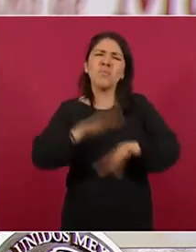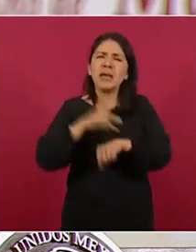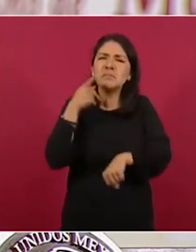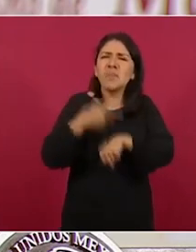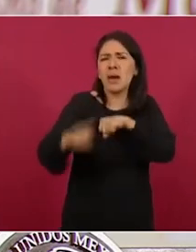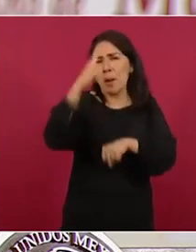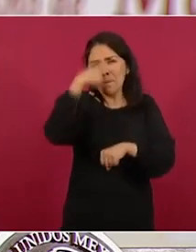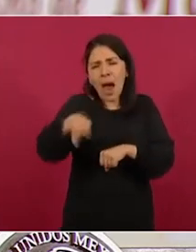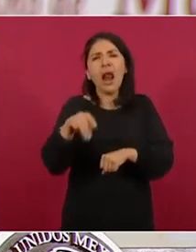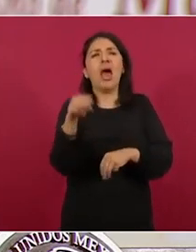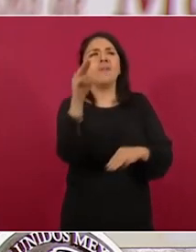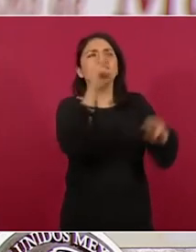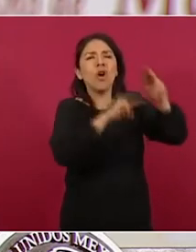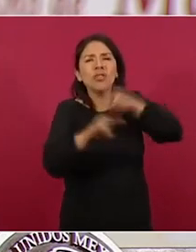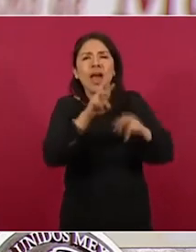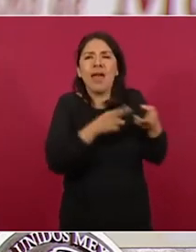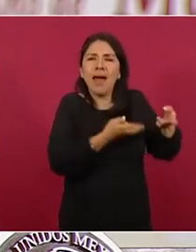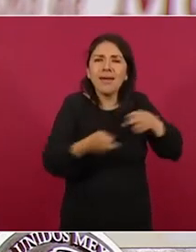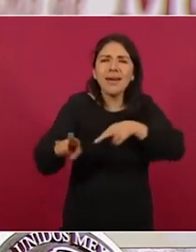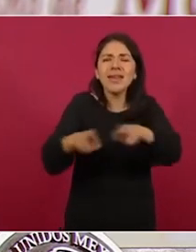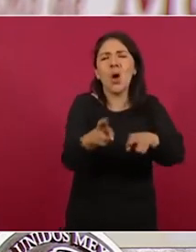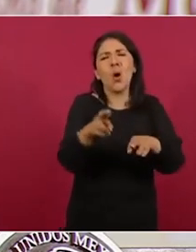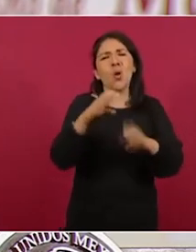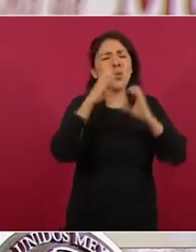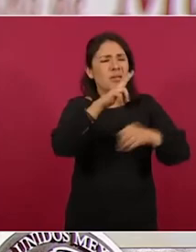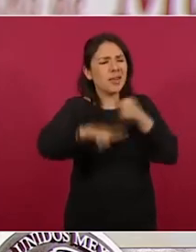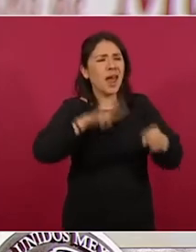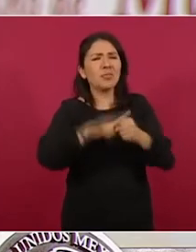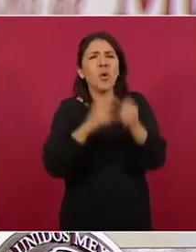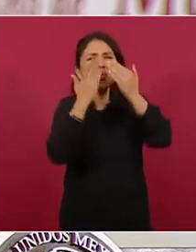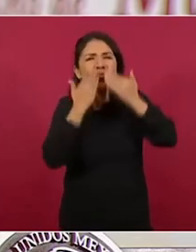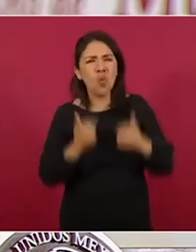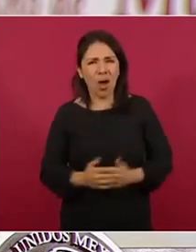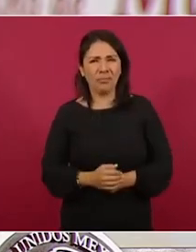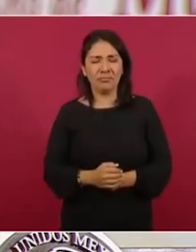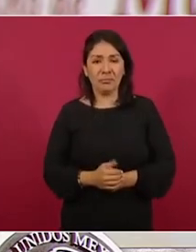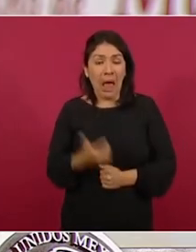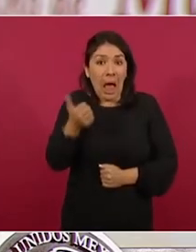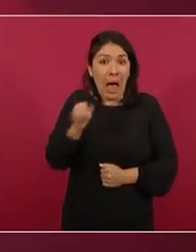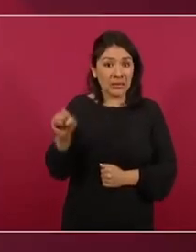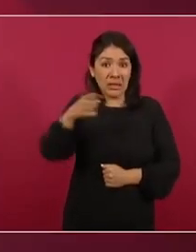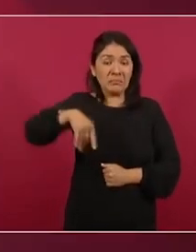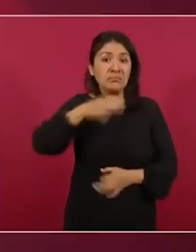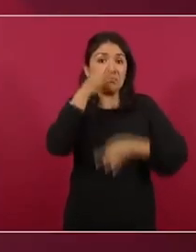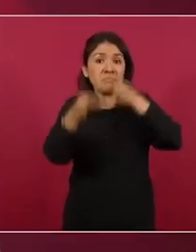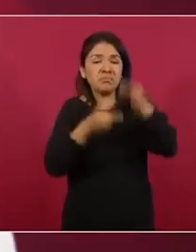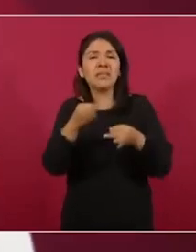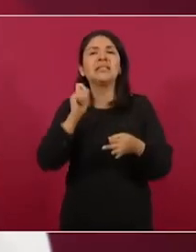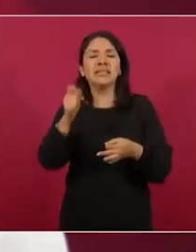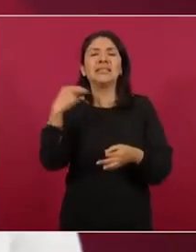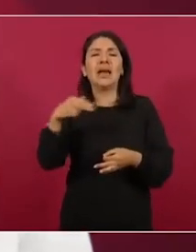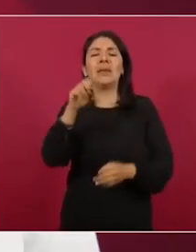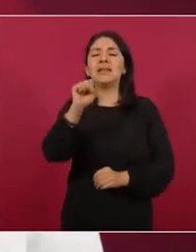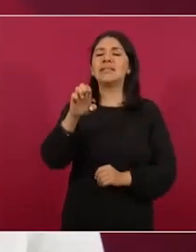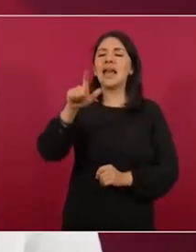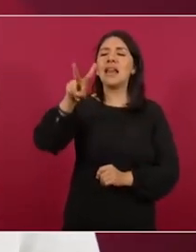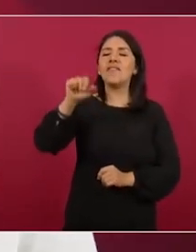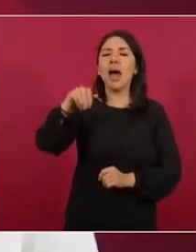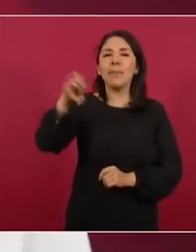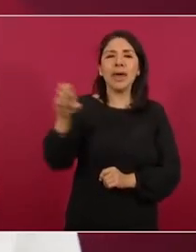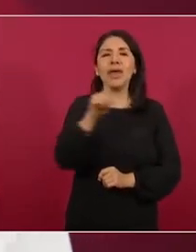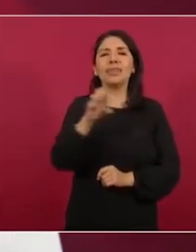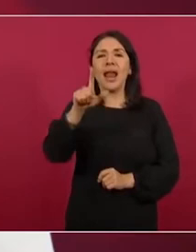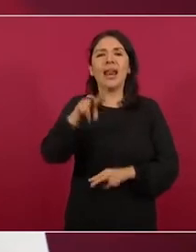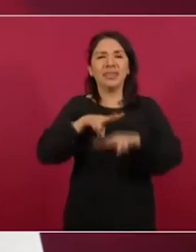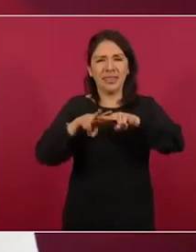cenotes, ríos y en general al medio ambiente Como parte de la campaña Selvame del Tren se difundió